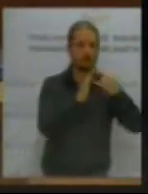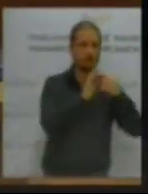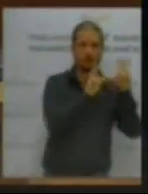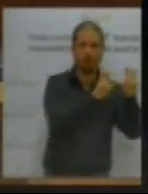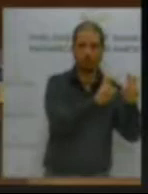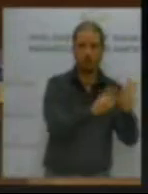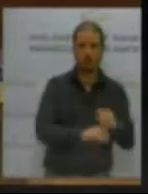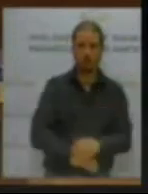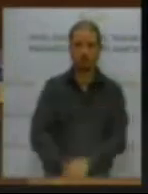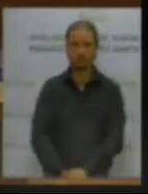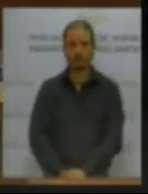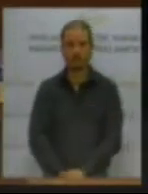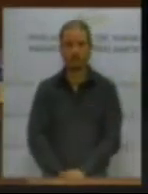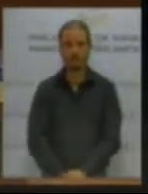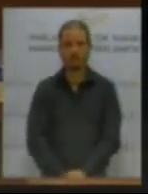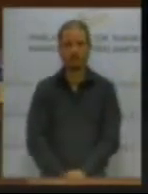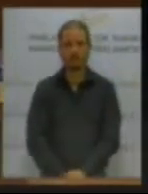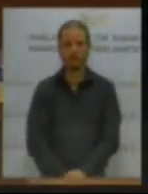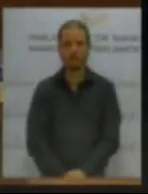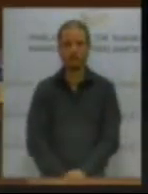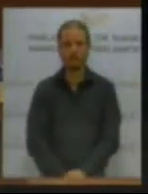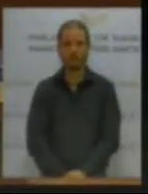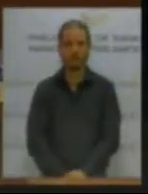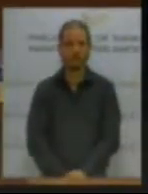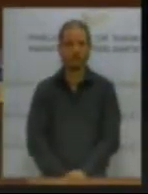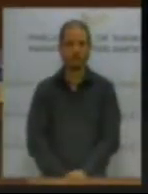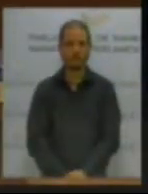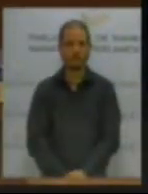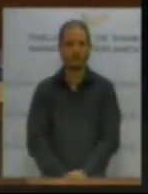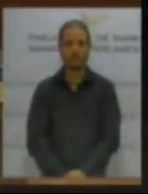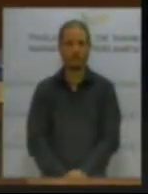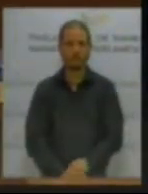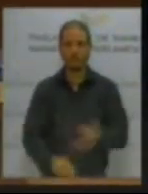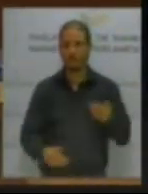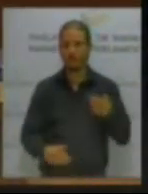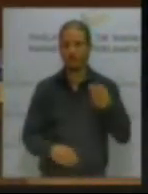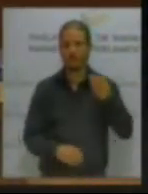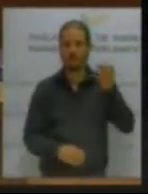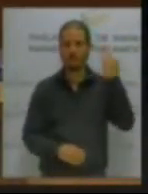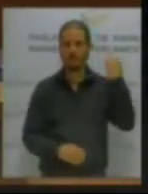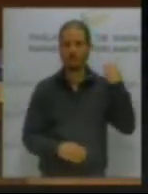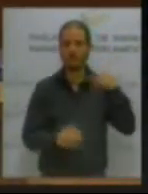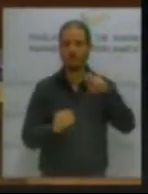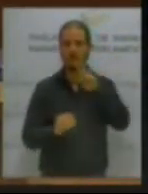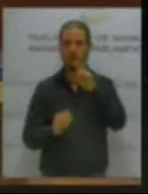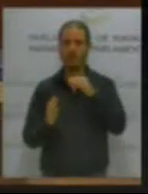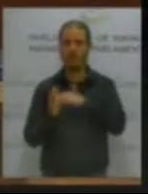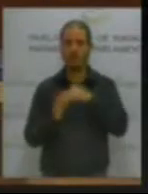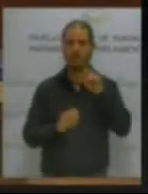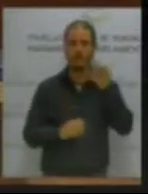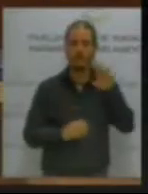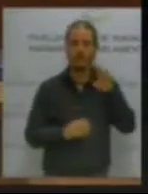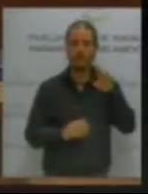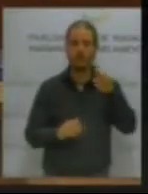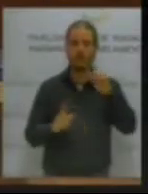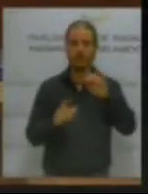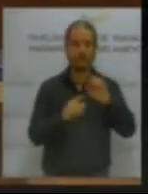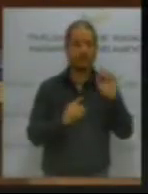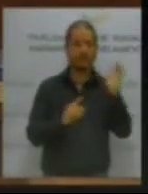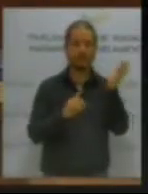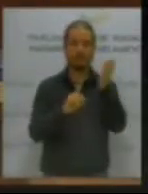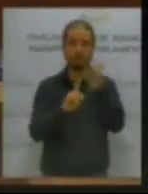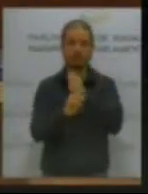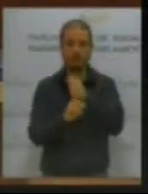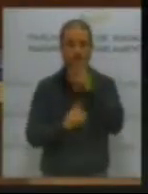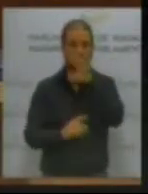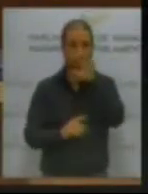ha olvidado decir que se encontraron en el 2015 con una de las mejores comunidades españolas en